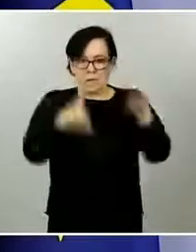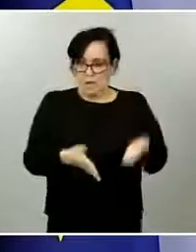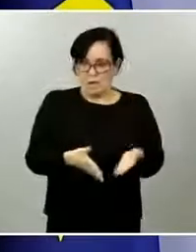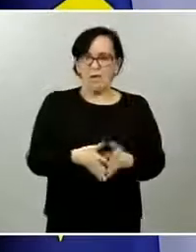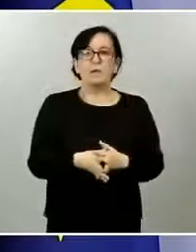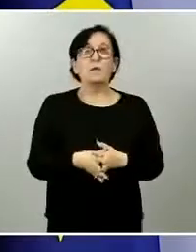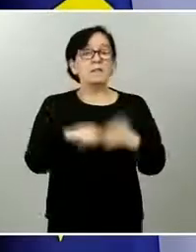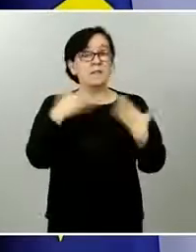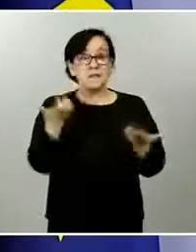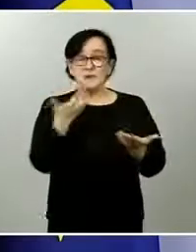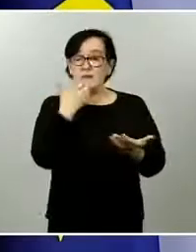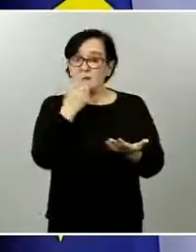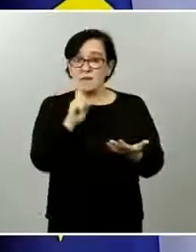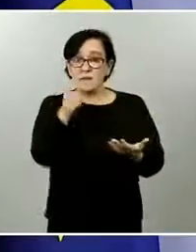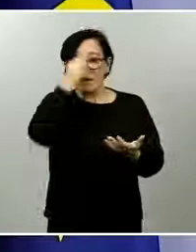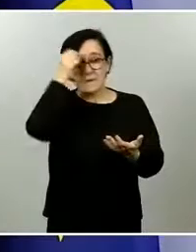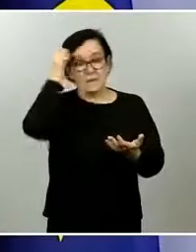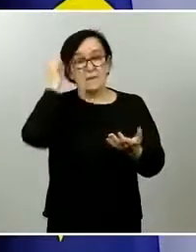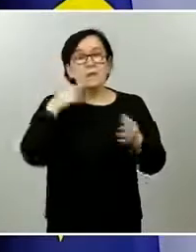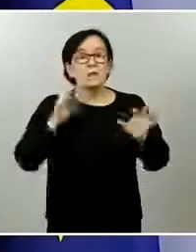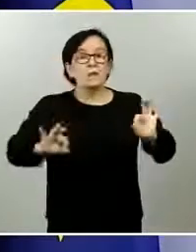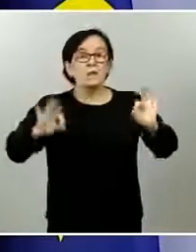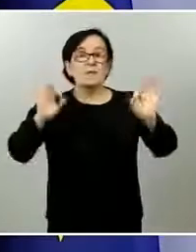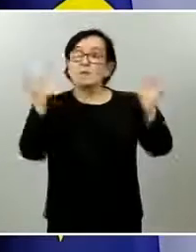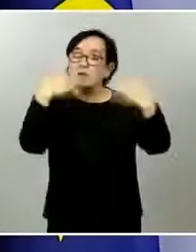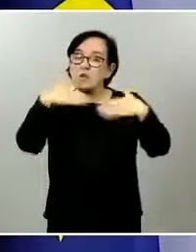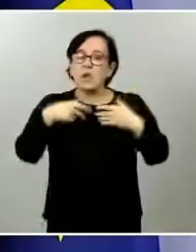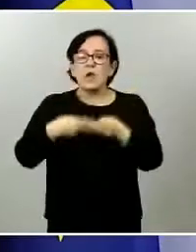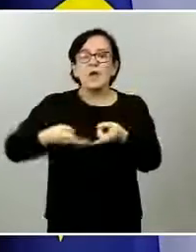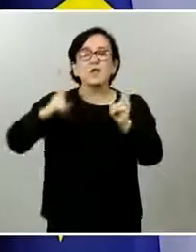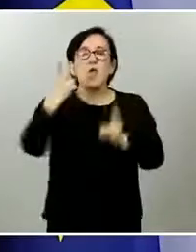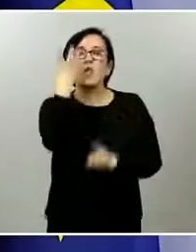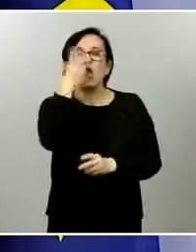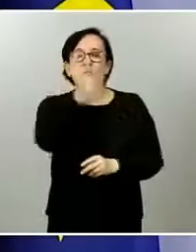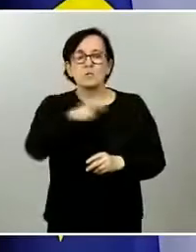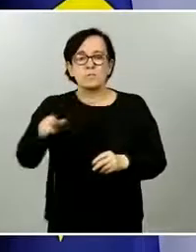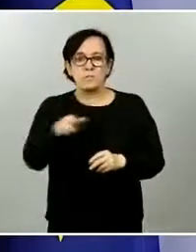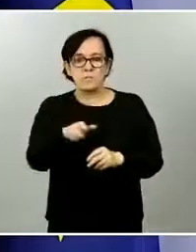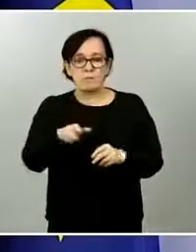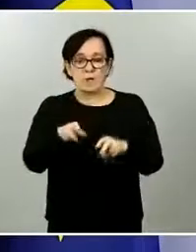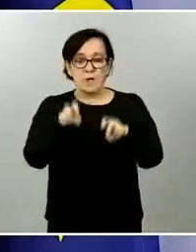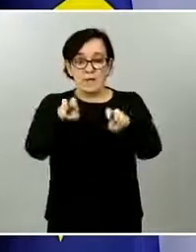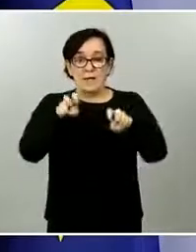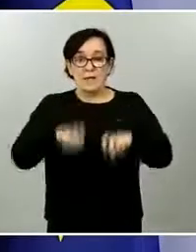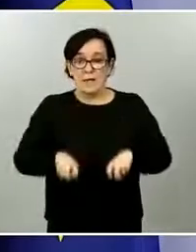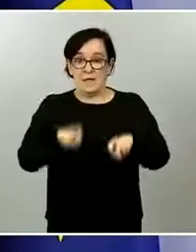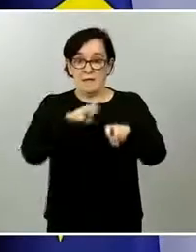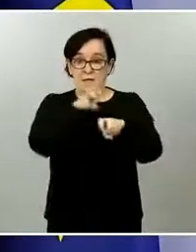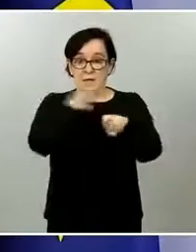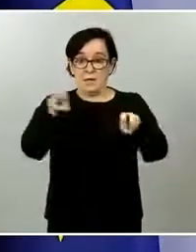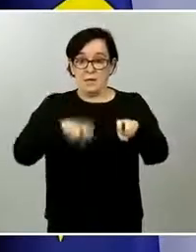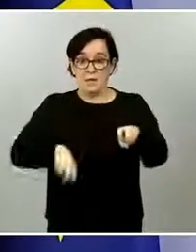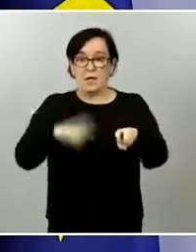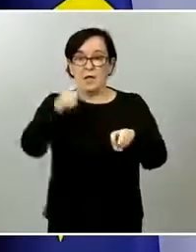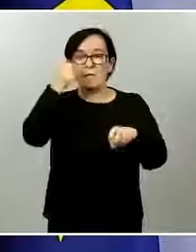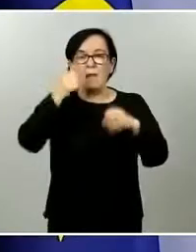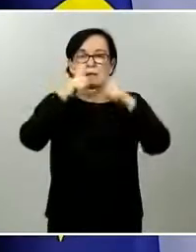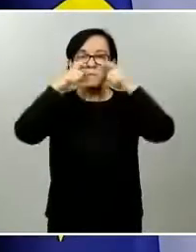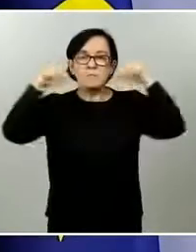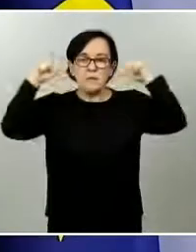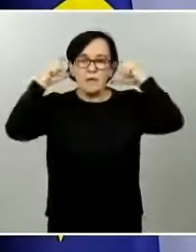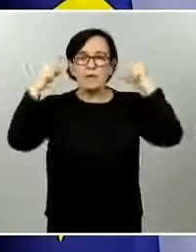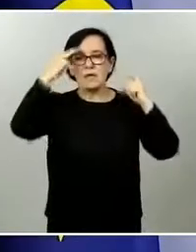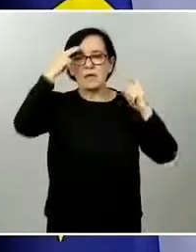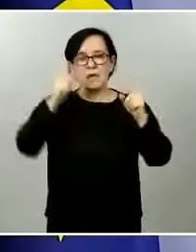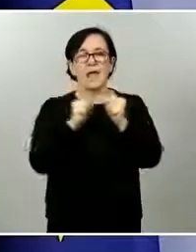compartir coche privado en condiciones normales, cuando todos los pasajeros sean personas convivientes en la misma unidad familiar y cuando no